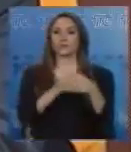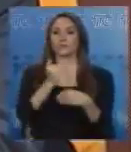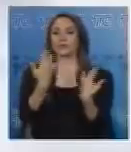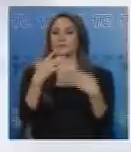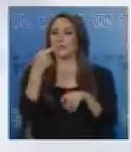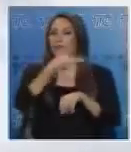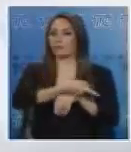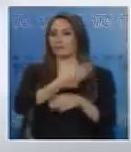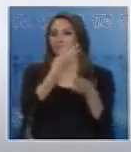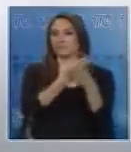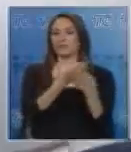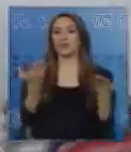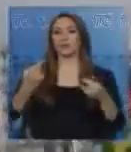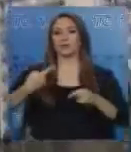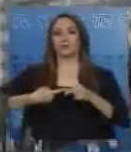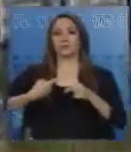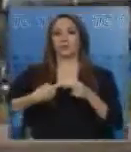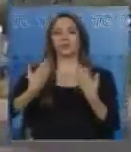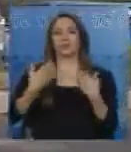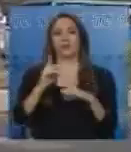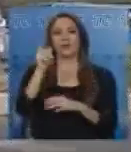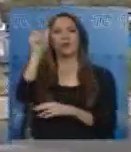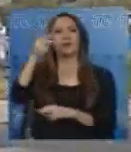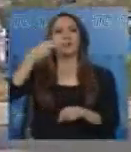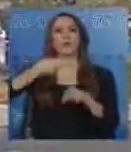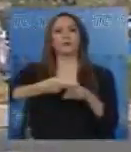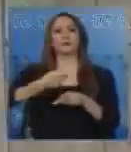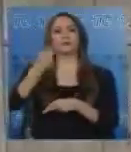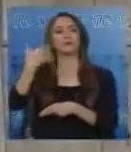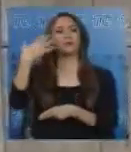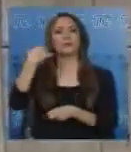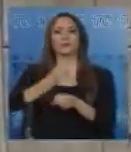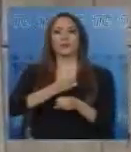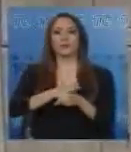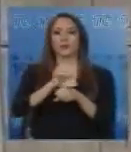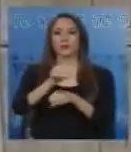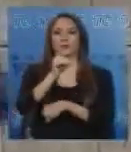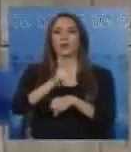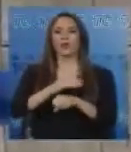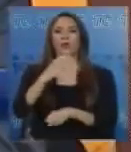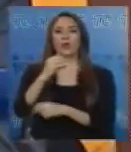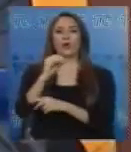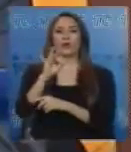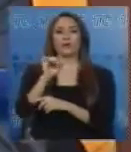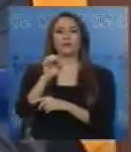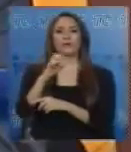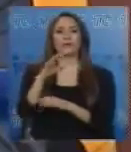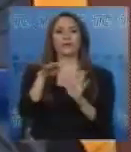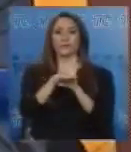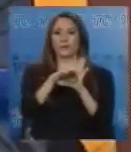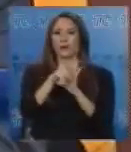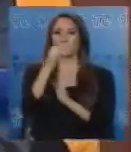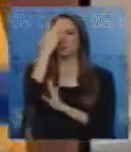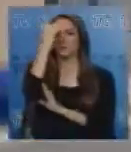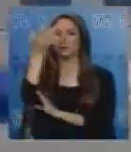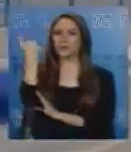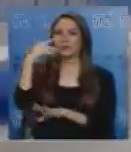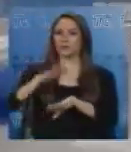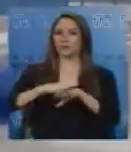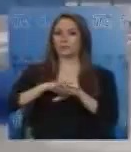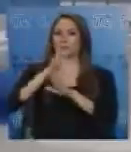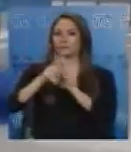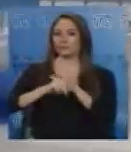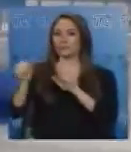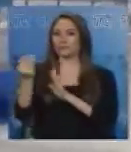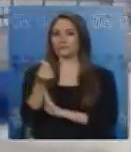detenido el fin de semana en Quito, el exfuncionario del banco COFIEC fue procesado por un supuesto delito de peculado. Al momento